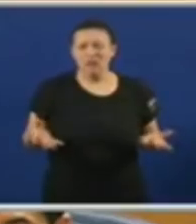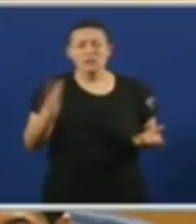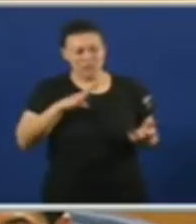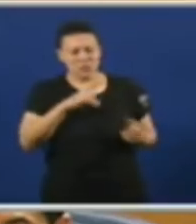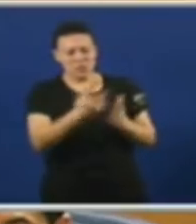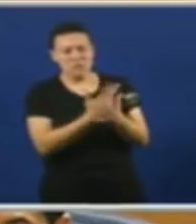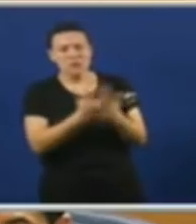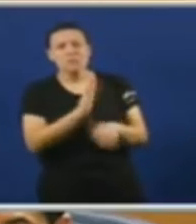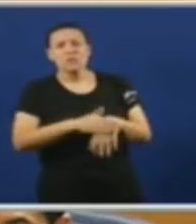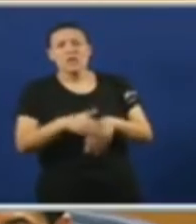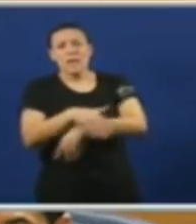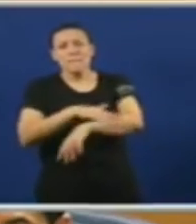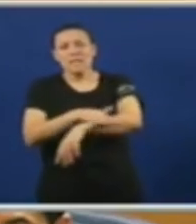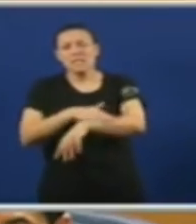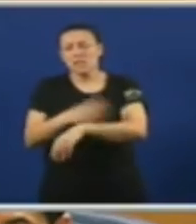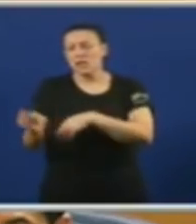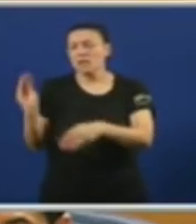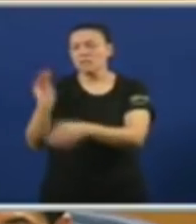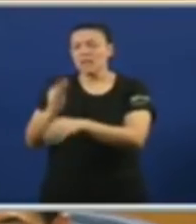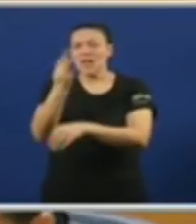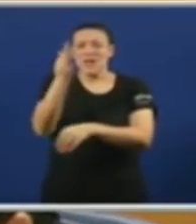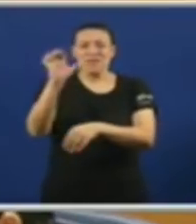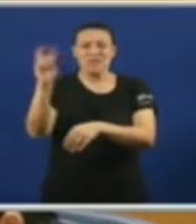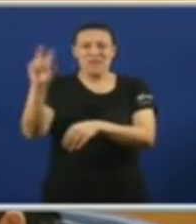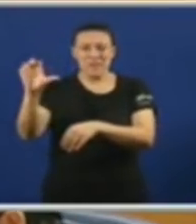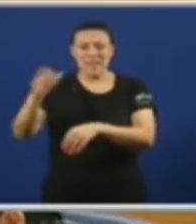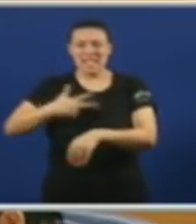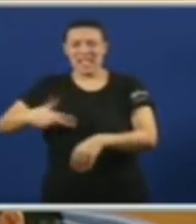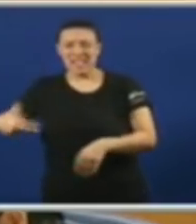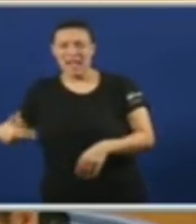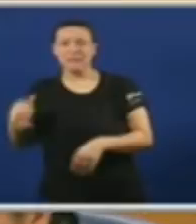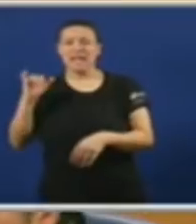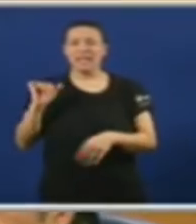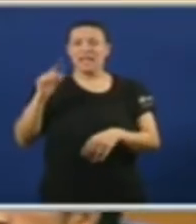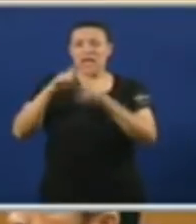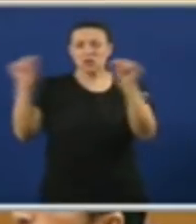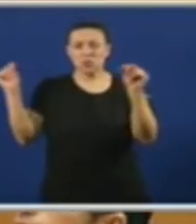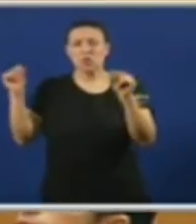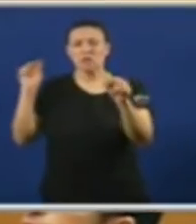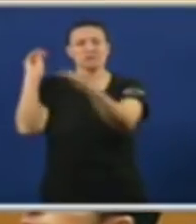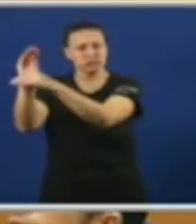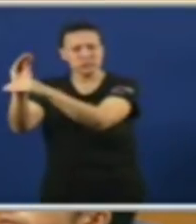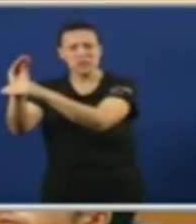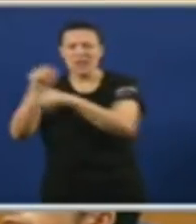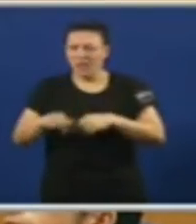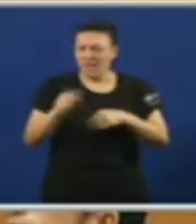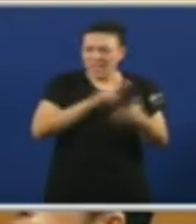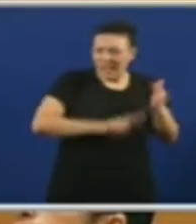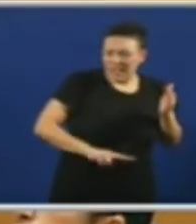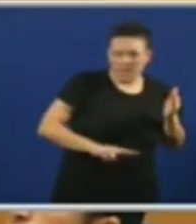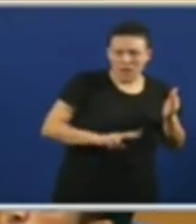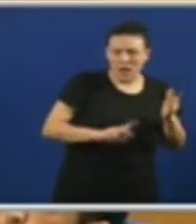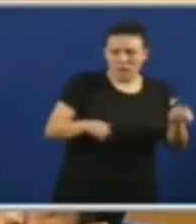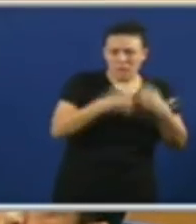Feijó Por que o Ministerio Invirte no FEBE En Cantabria E en Asturias E en Galiza O que está facendo É